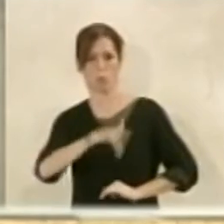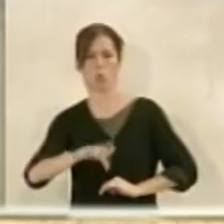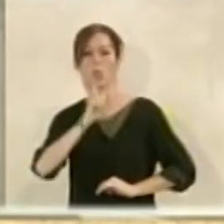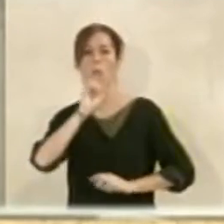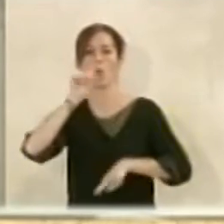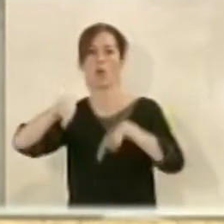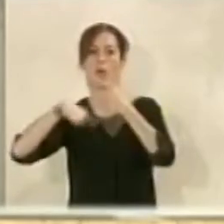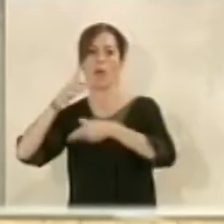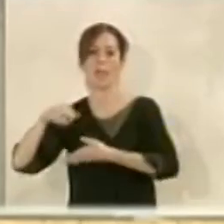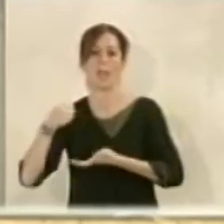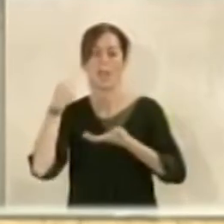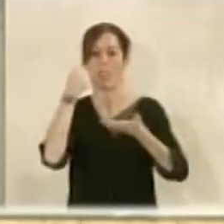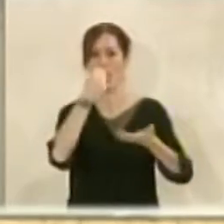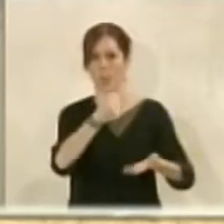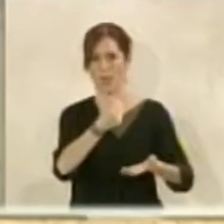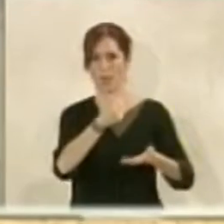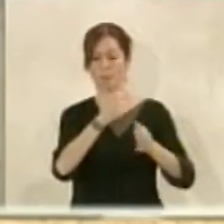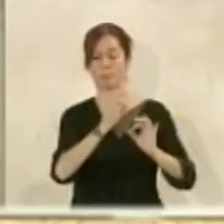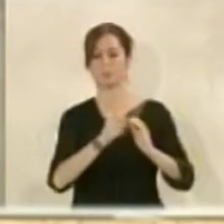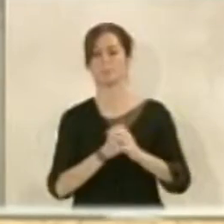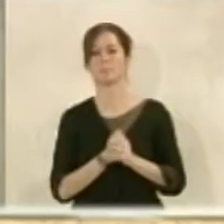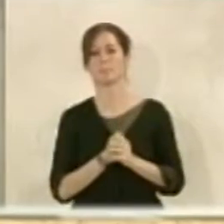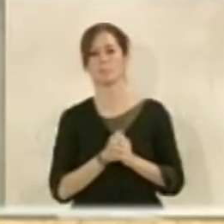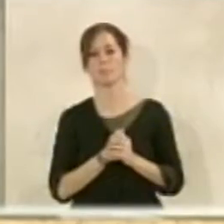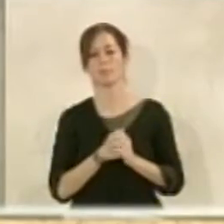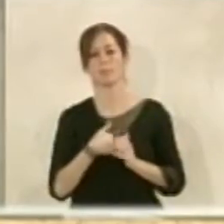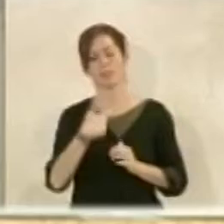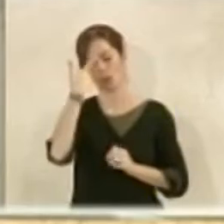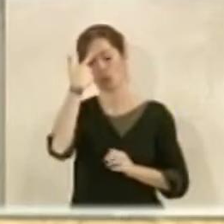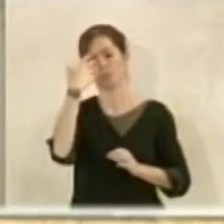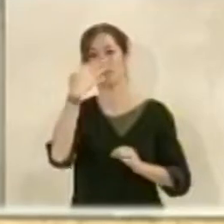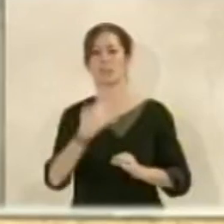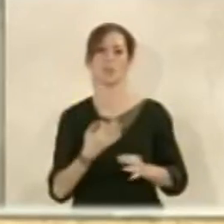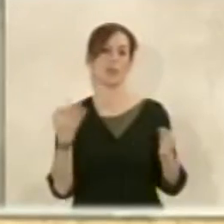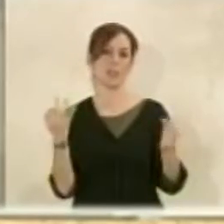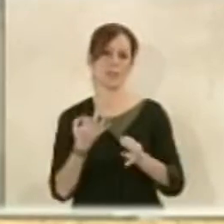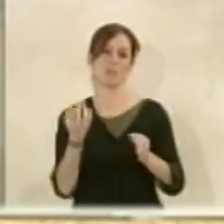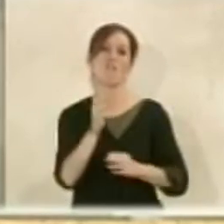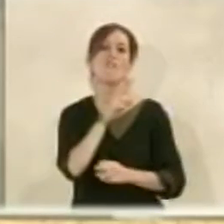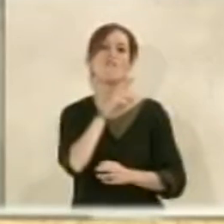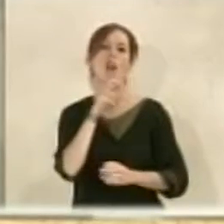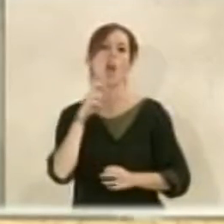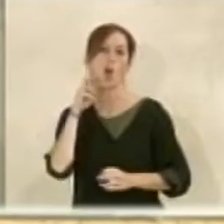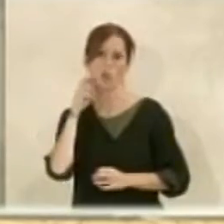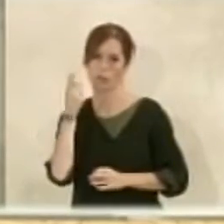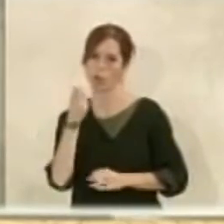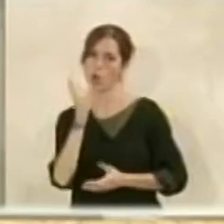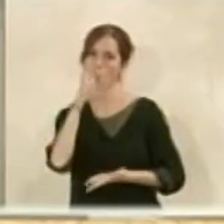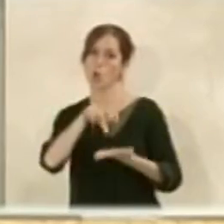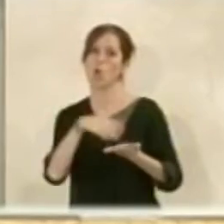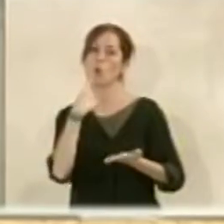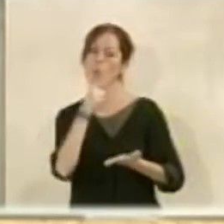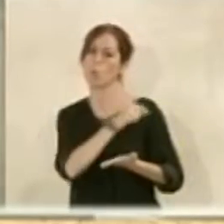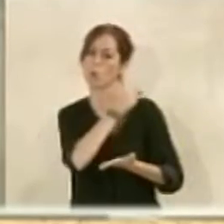herencia a la propiedad de la misma institución yo creo que hay que poner hay que valorar la generosidad de la cruz roja